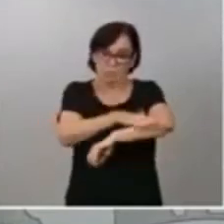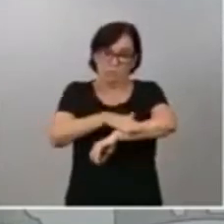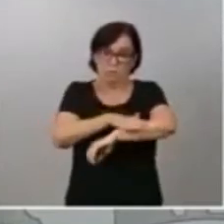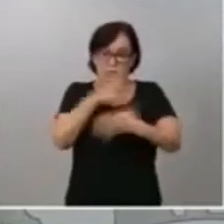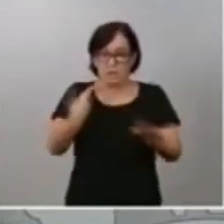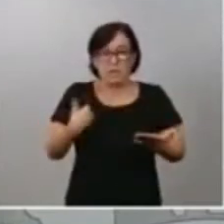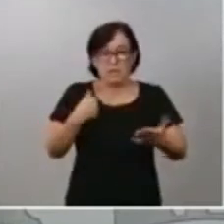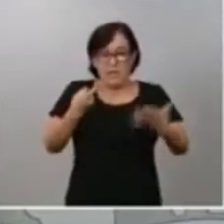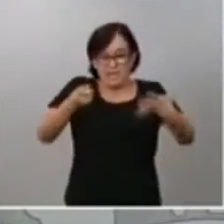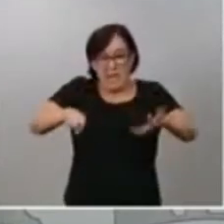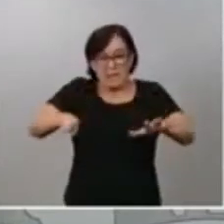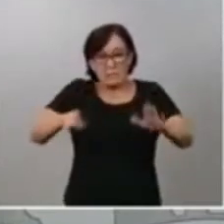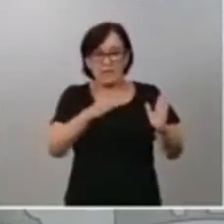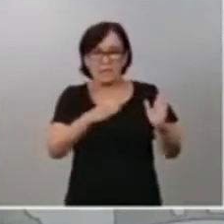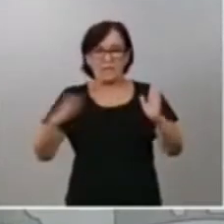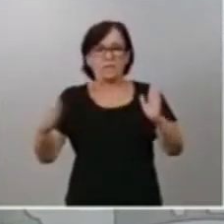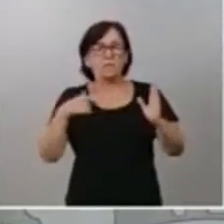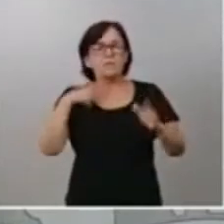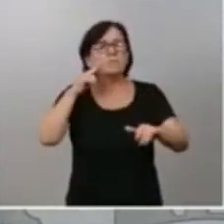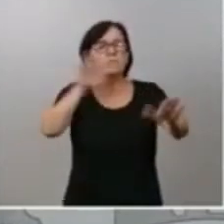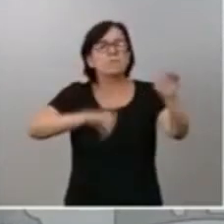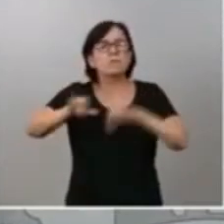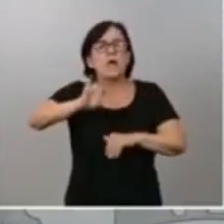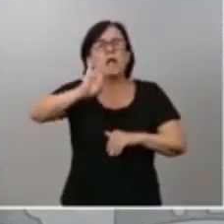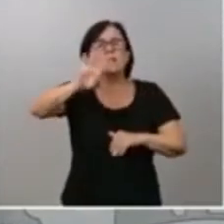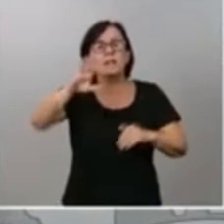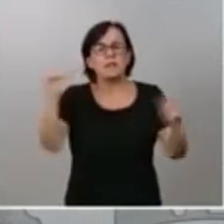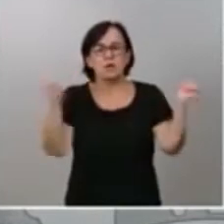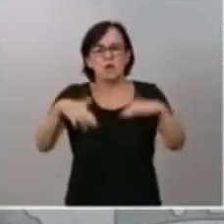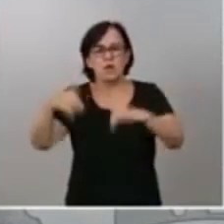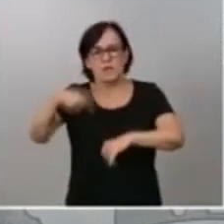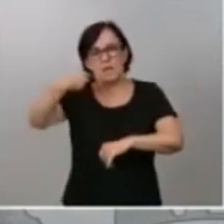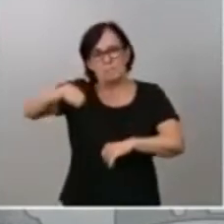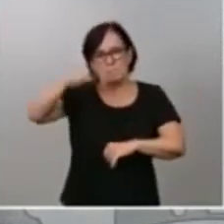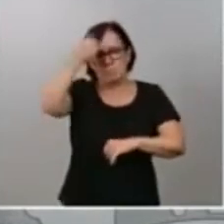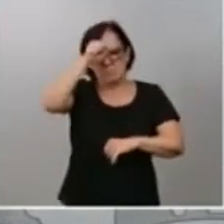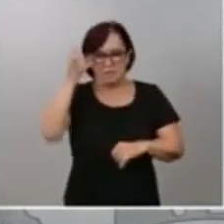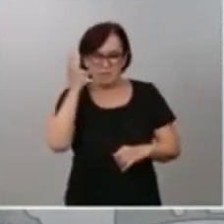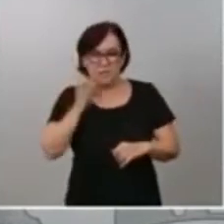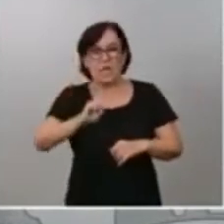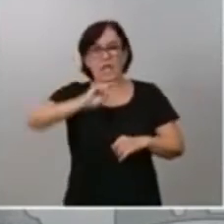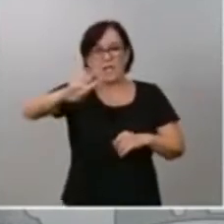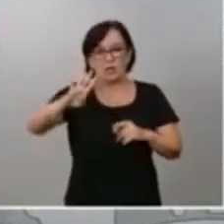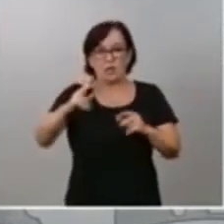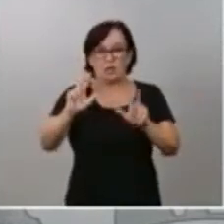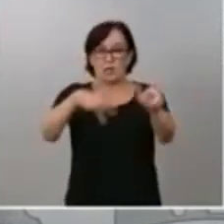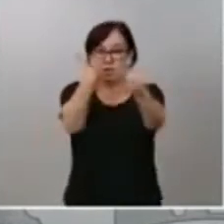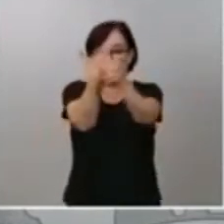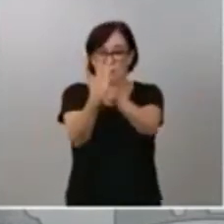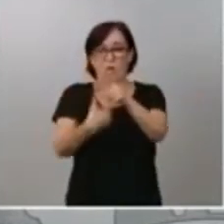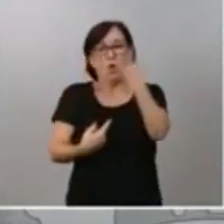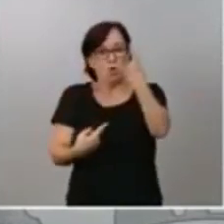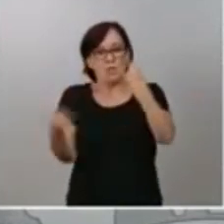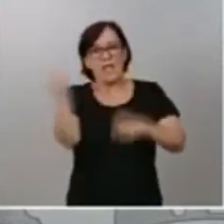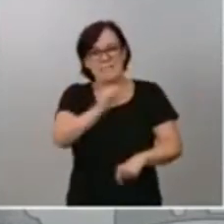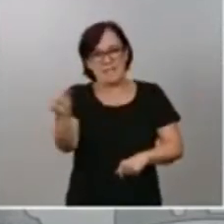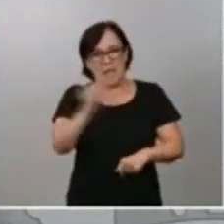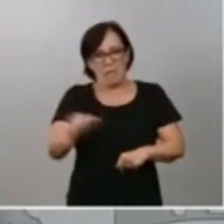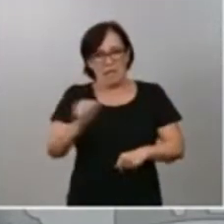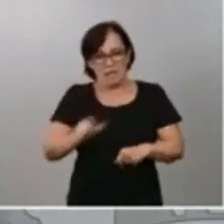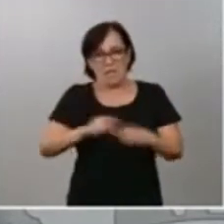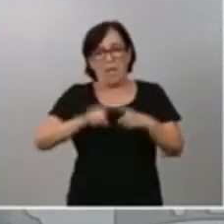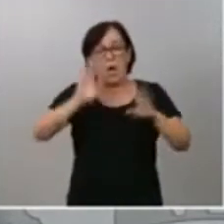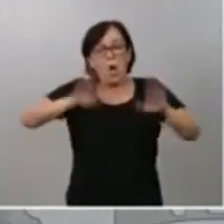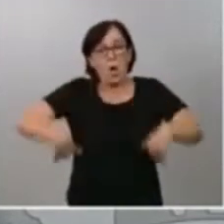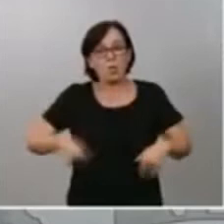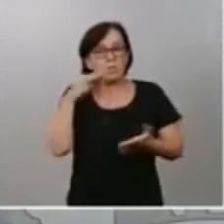meses, hemos convocado 15 conferencias de presidentes y presidentas, 14 telemáticas, una semanal y la última presencial